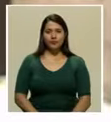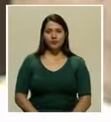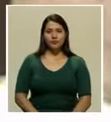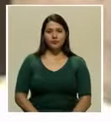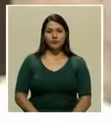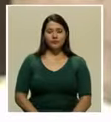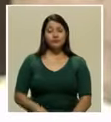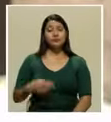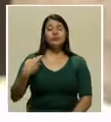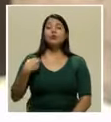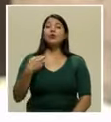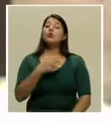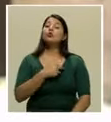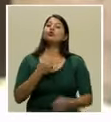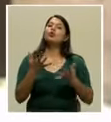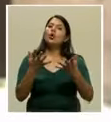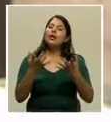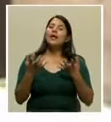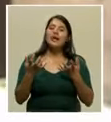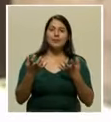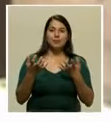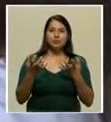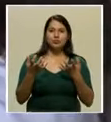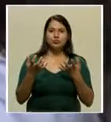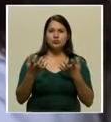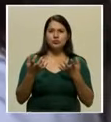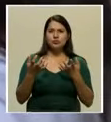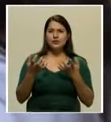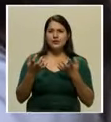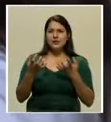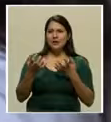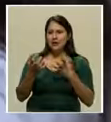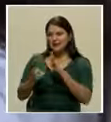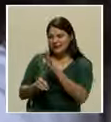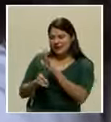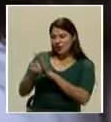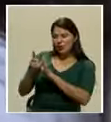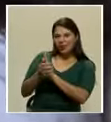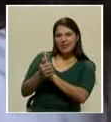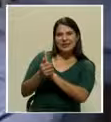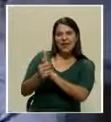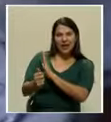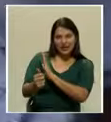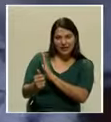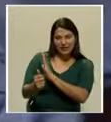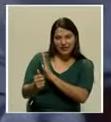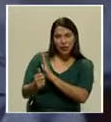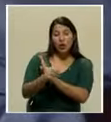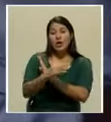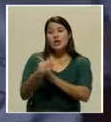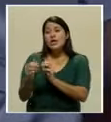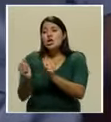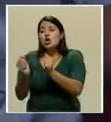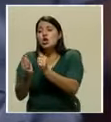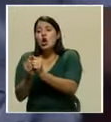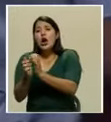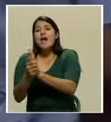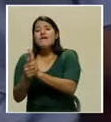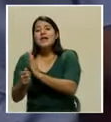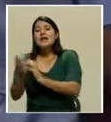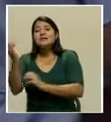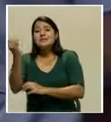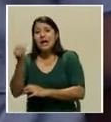Queremos un niño con un talento más que normal y con habilidades artísticas,